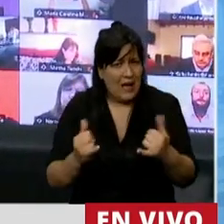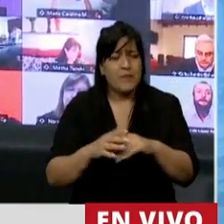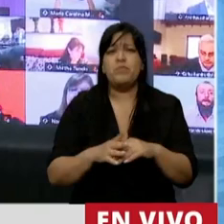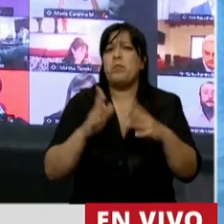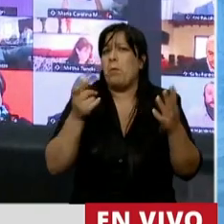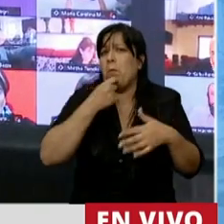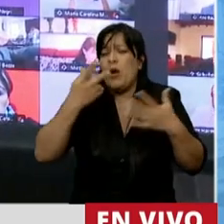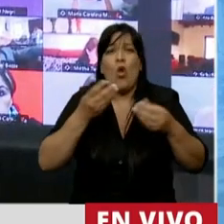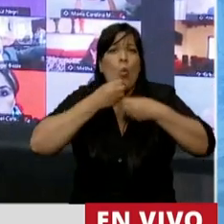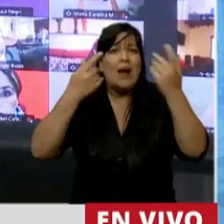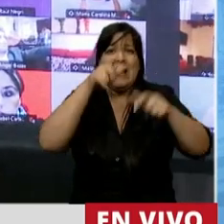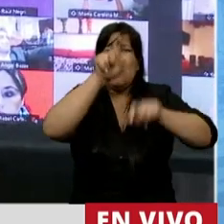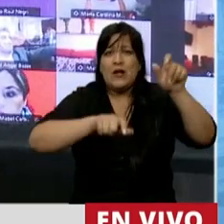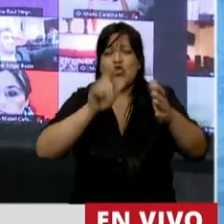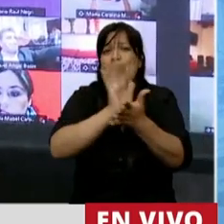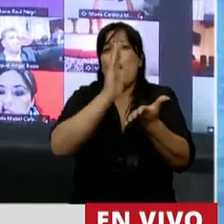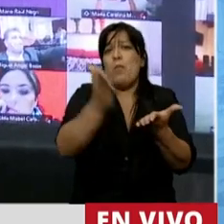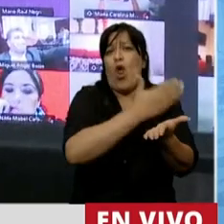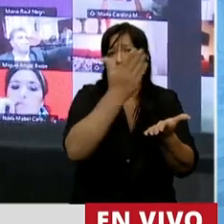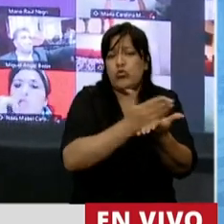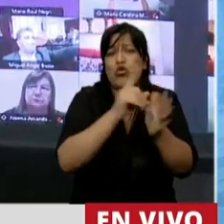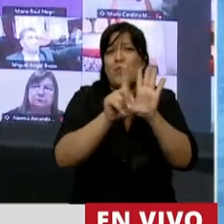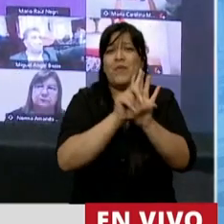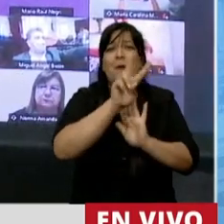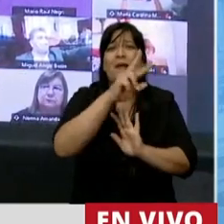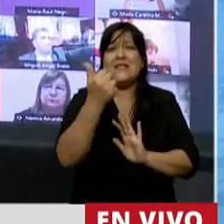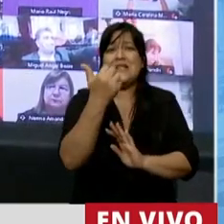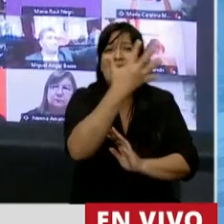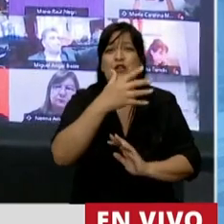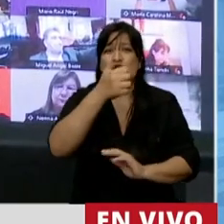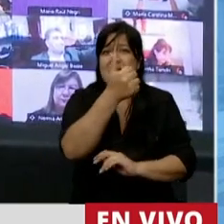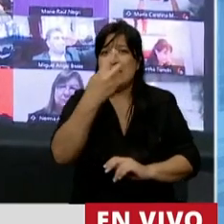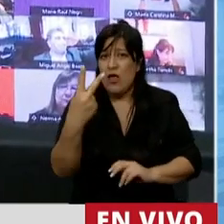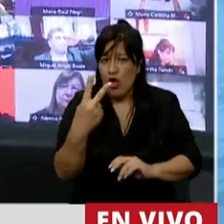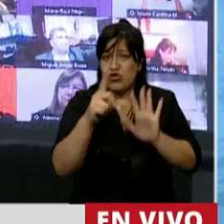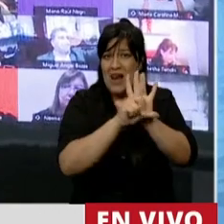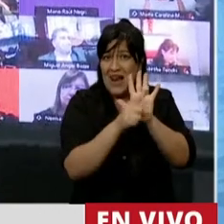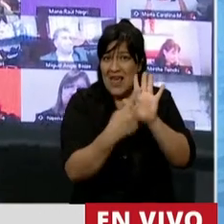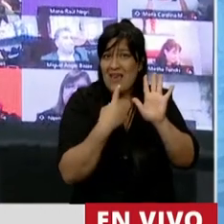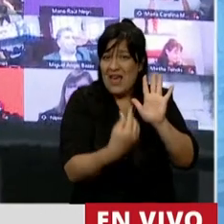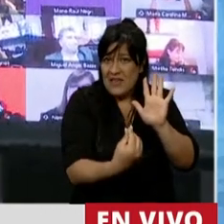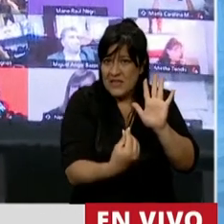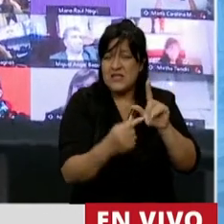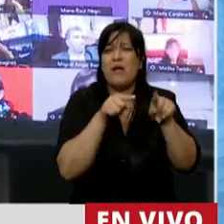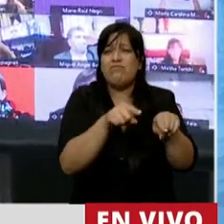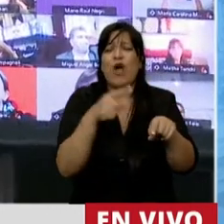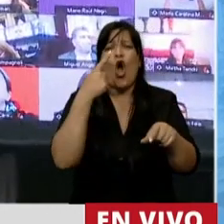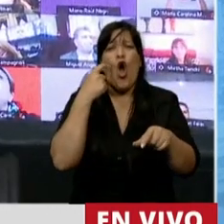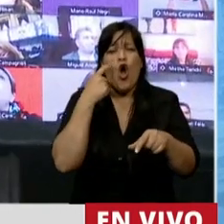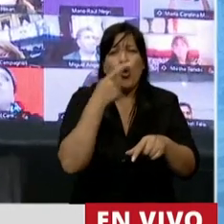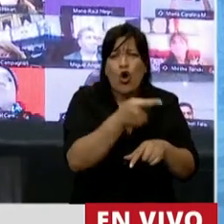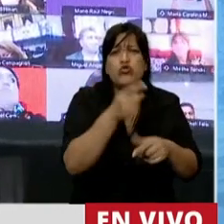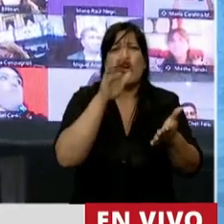Cualquier productor puede, conforme a la Ley 26.562, Presidente, que es de control de